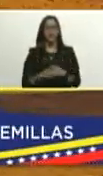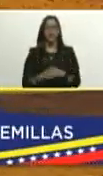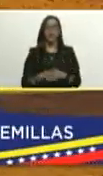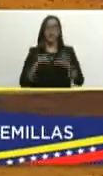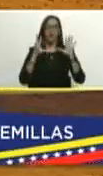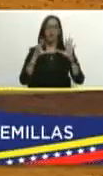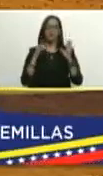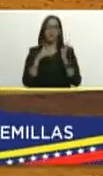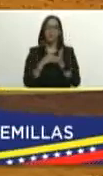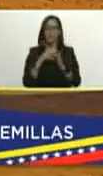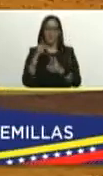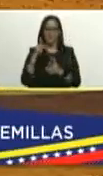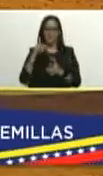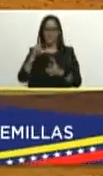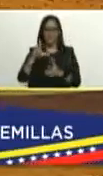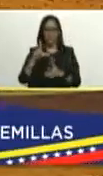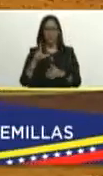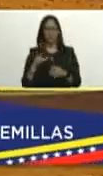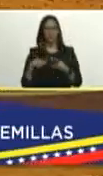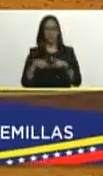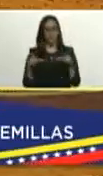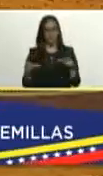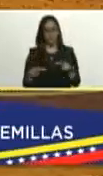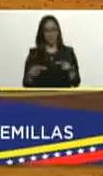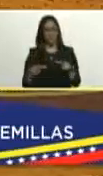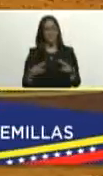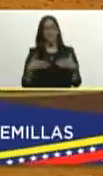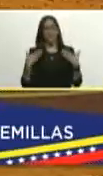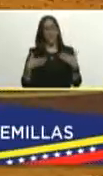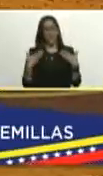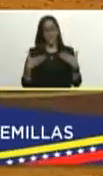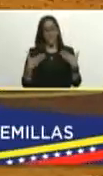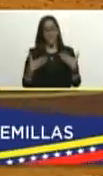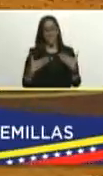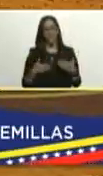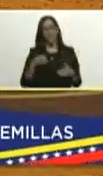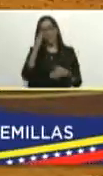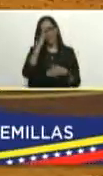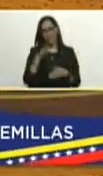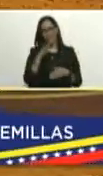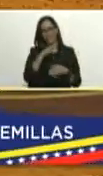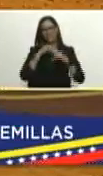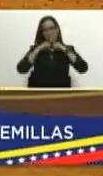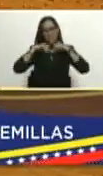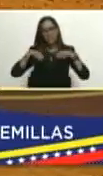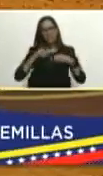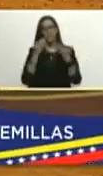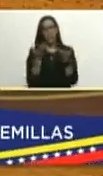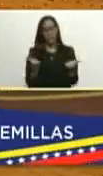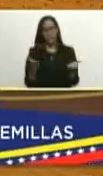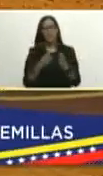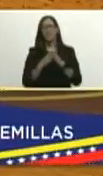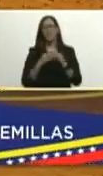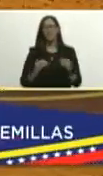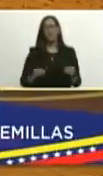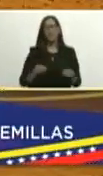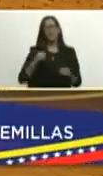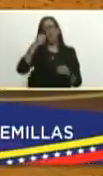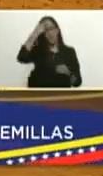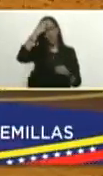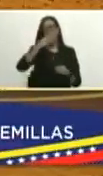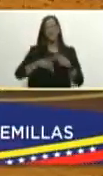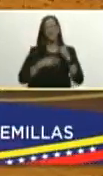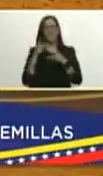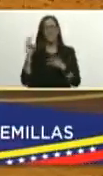8 mil kilos por hectárea presidente estamos muy contentos y complacidos por eso las bendiciones para usted y las bendiciones para todo el pueblo productor